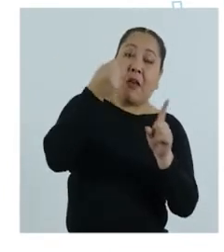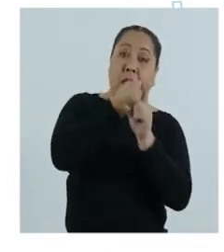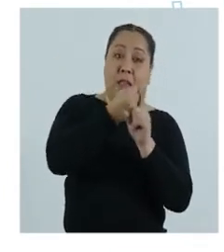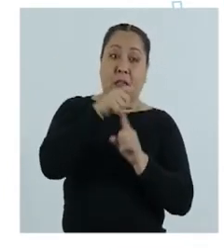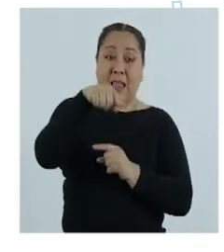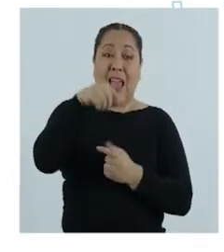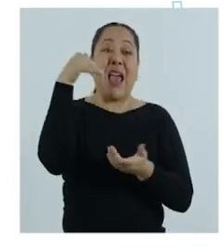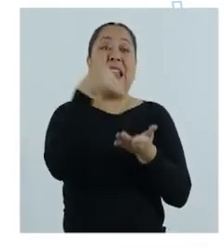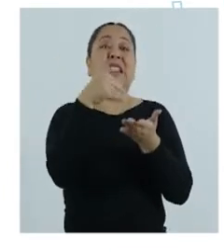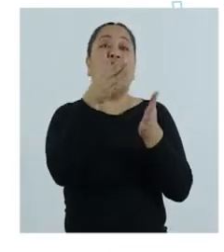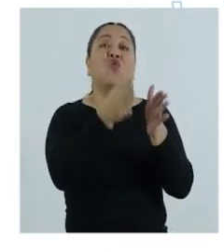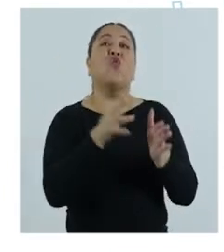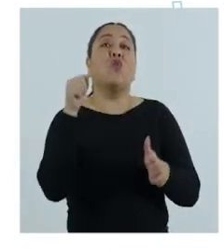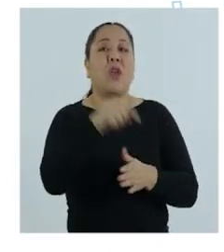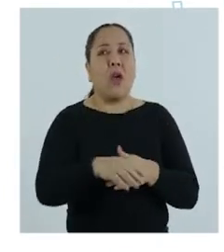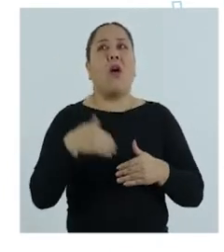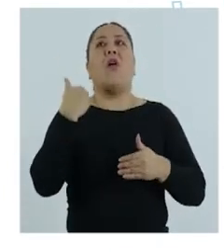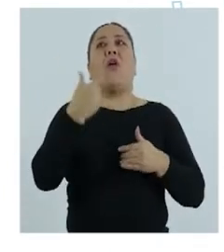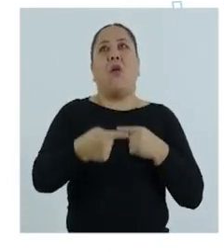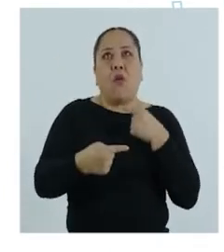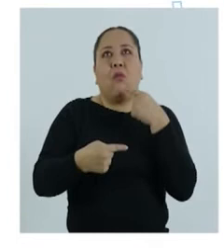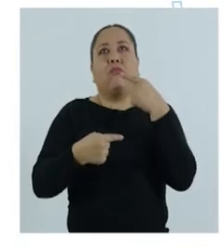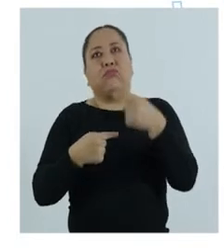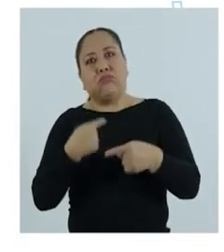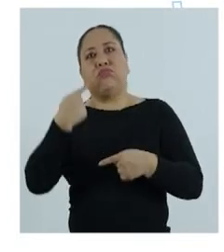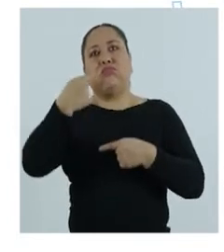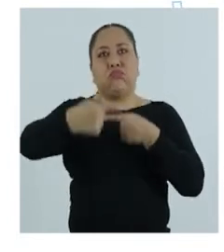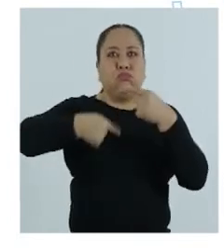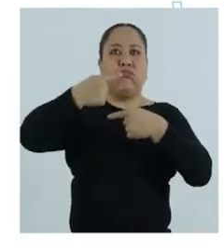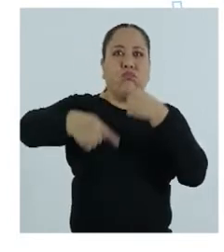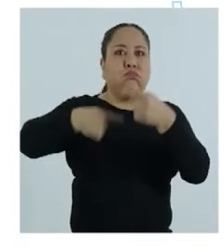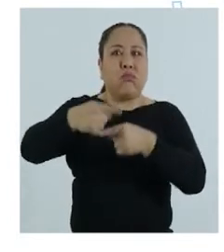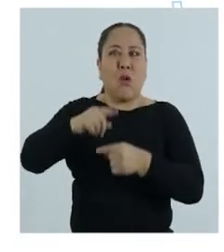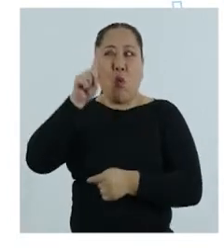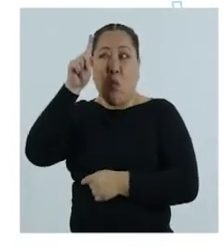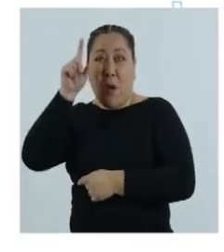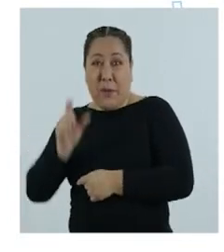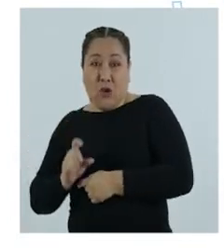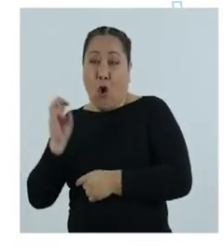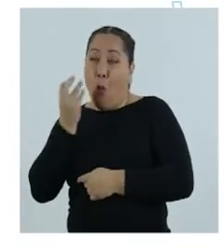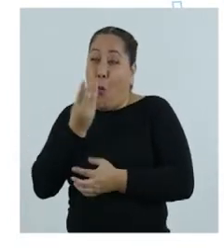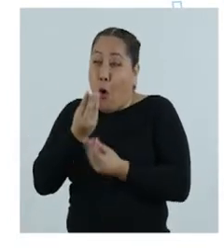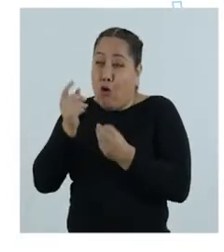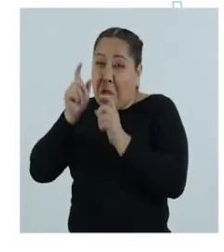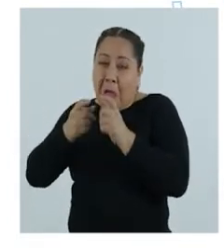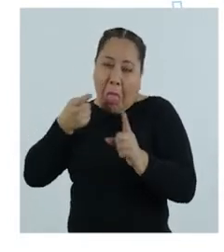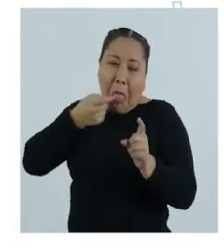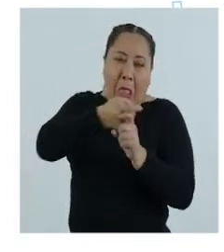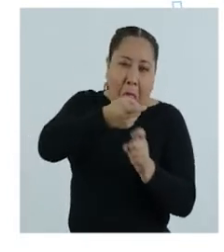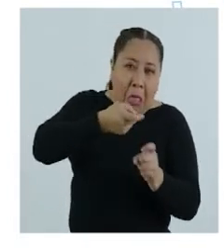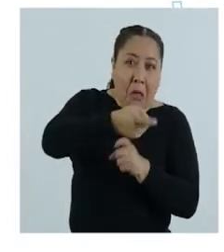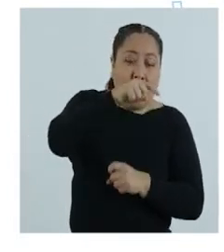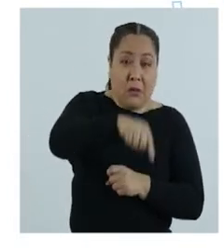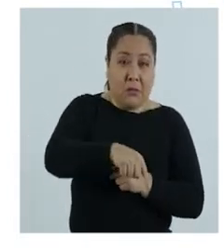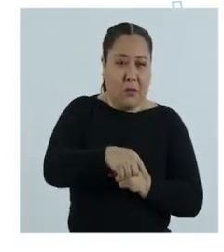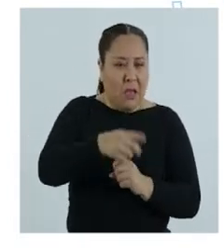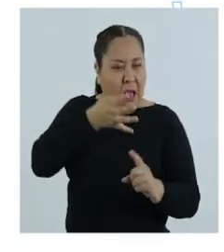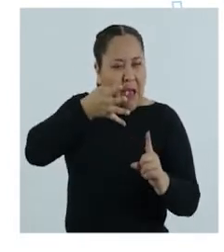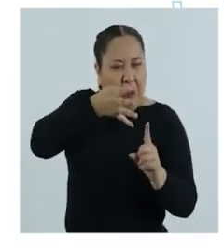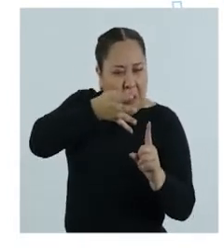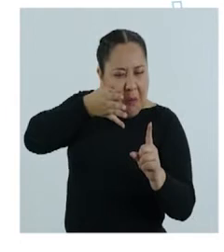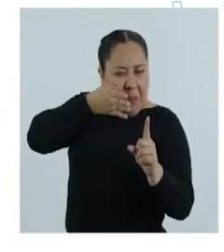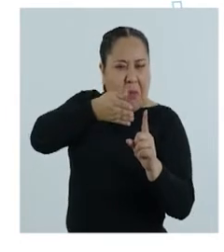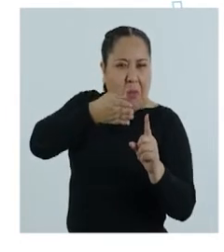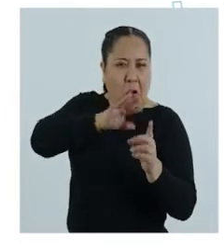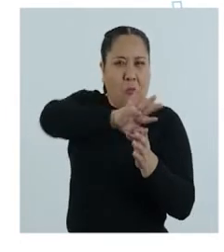físico, que recibe un estudiante en forma reiterada por parte de uno o varios estudiantes, con el